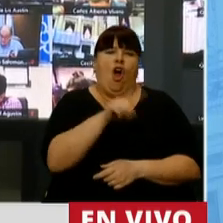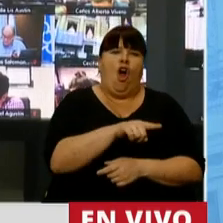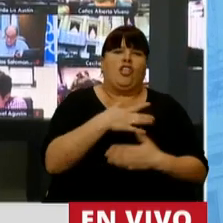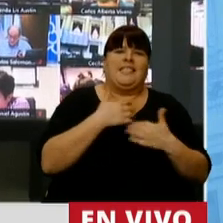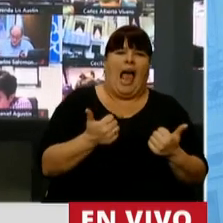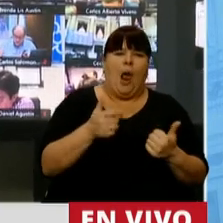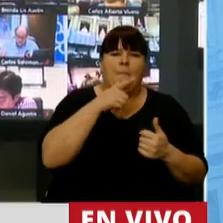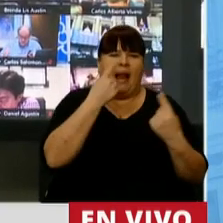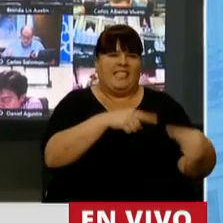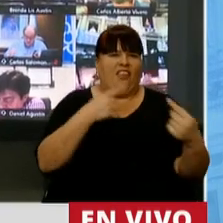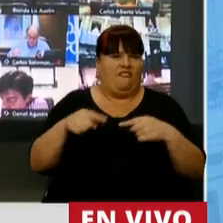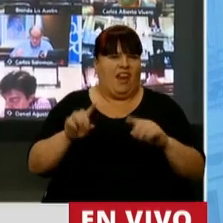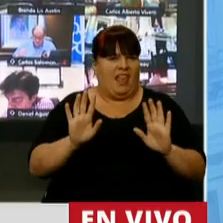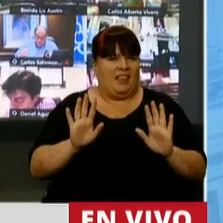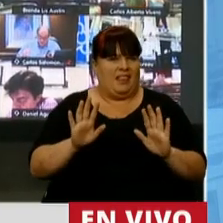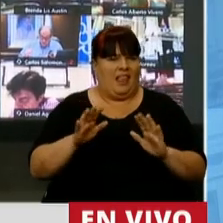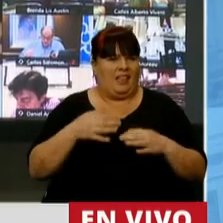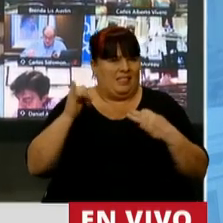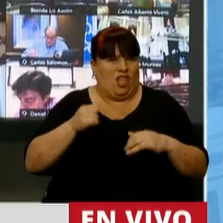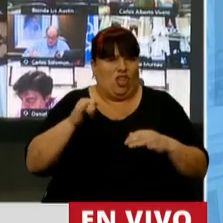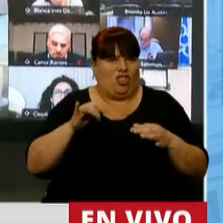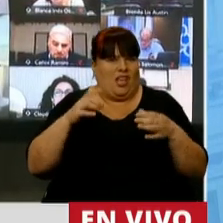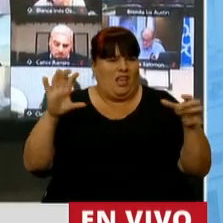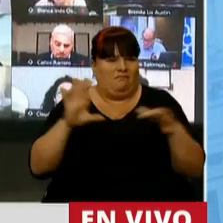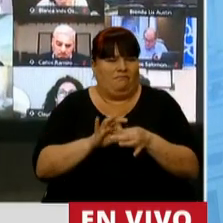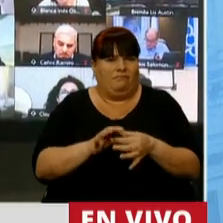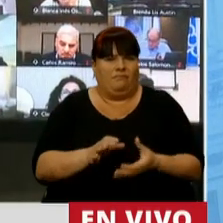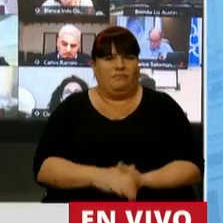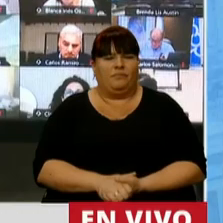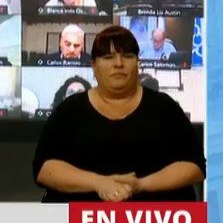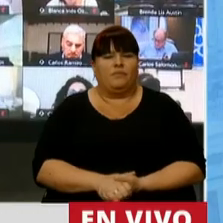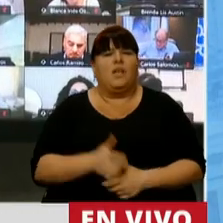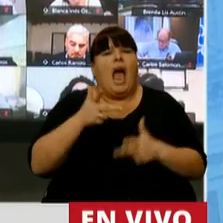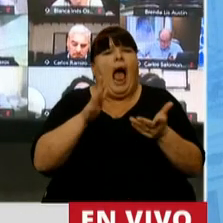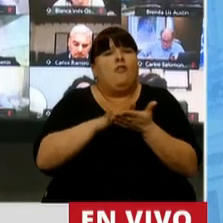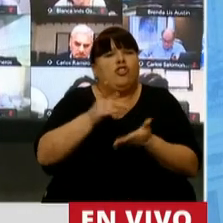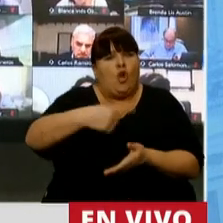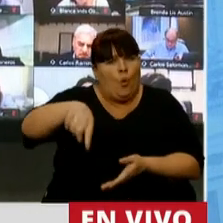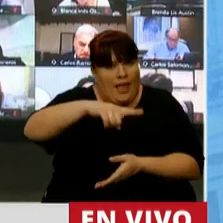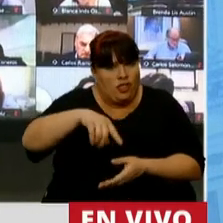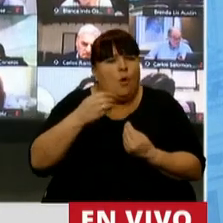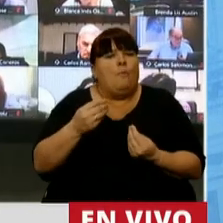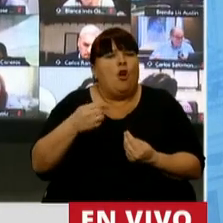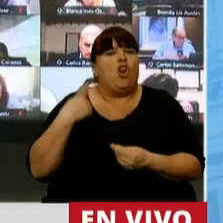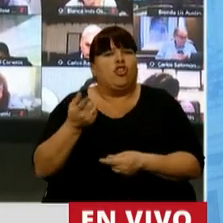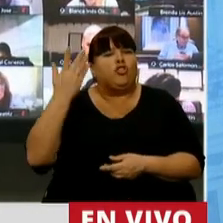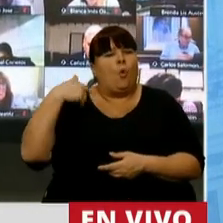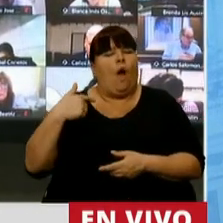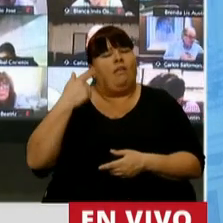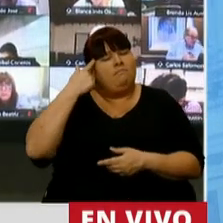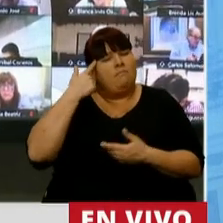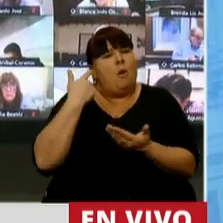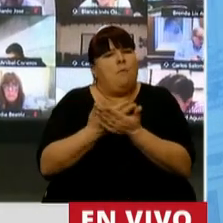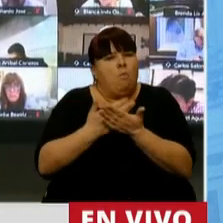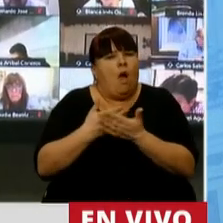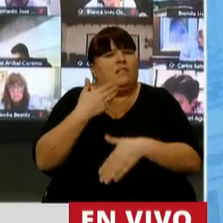lado la salud como si fueran cuestiones excluyentes. Y hablo en nombre de ellos porque nos comprometimos a avanzar